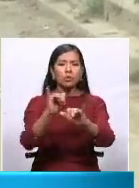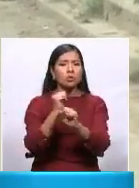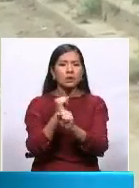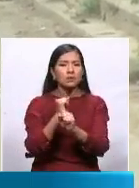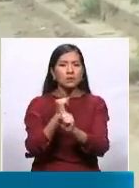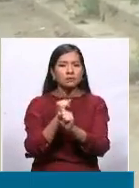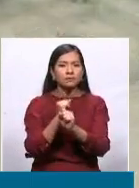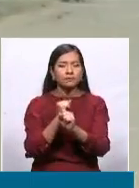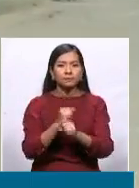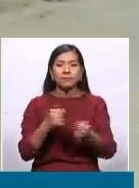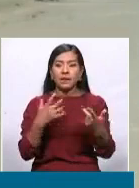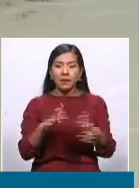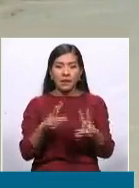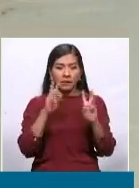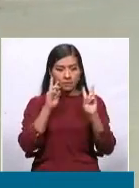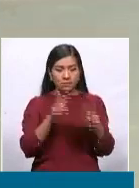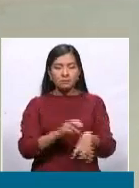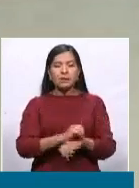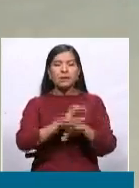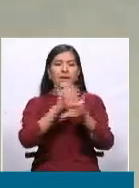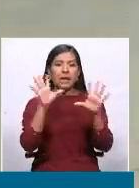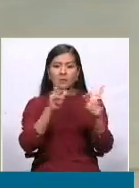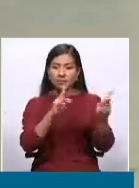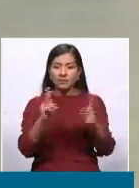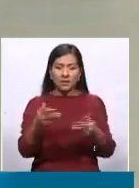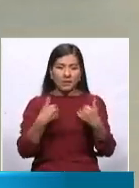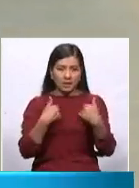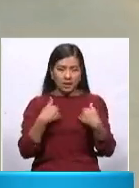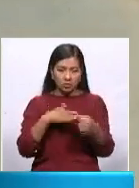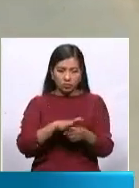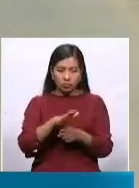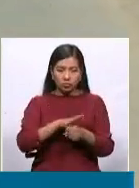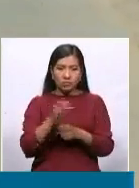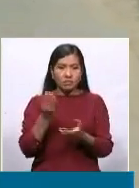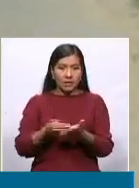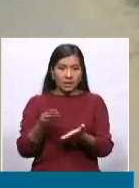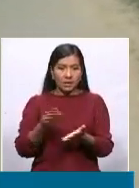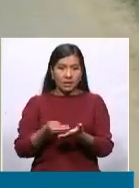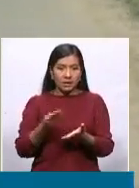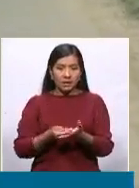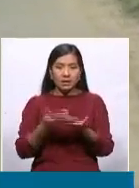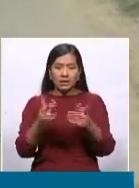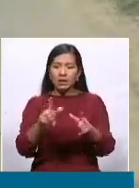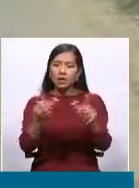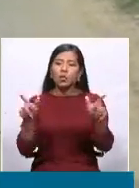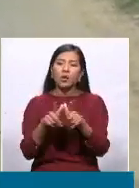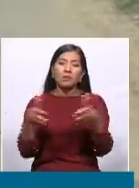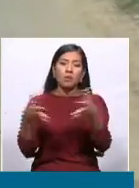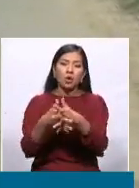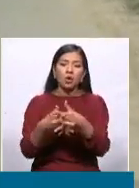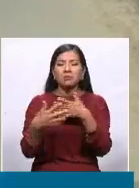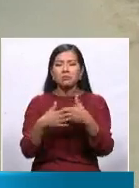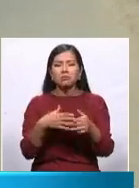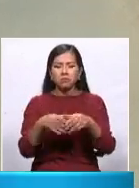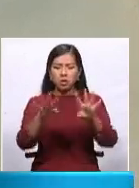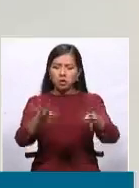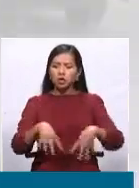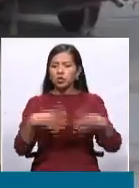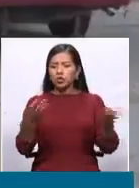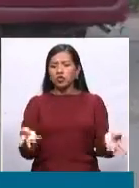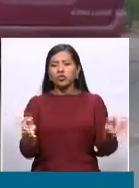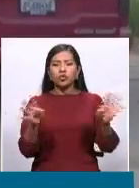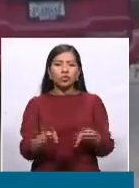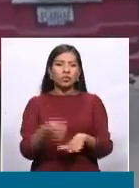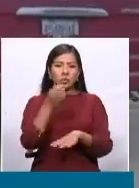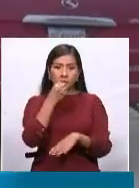Y se veía que gente que tenía plata en los lugares donde hacían los bloqueos, hacían parrilladas, en fin. No